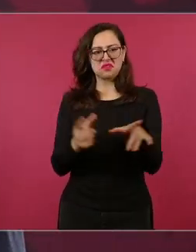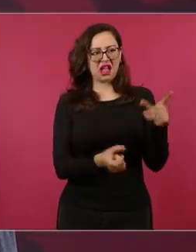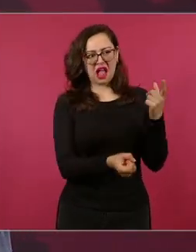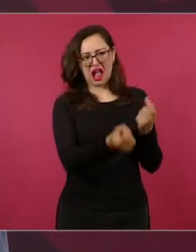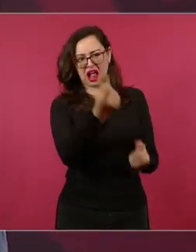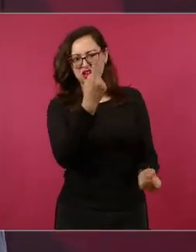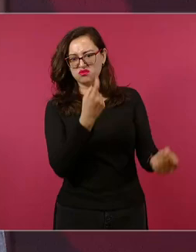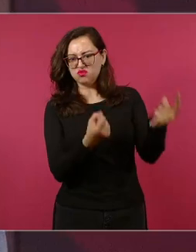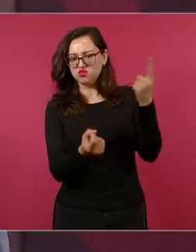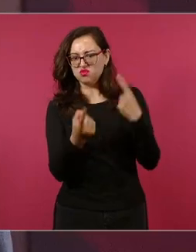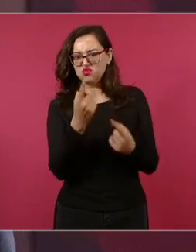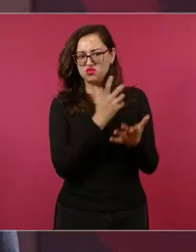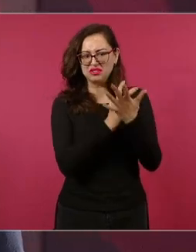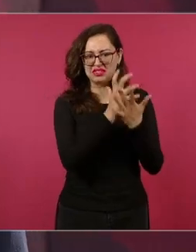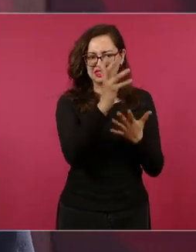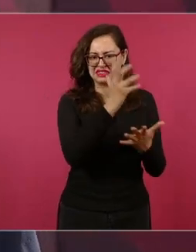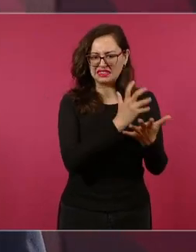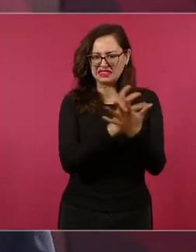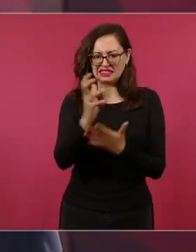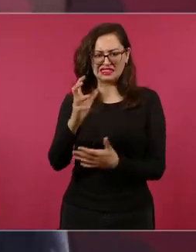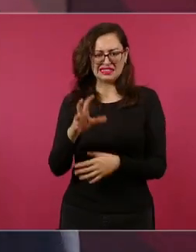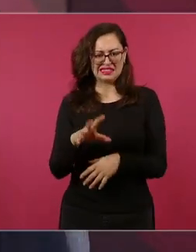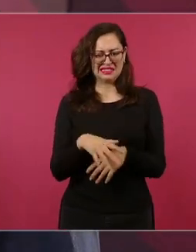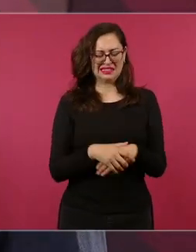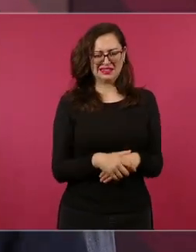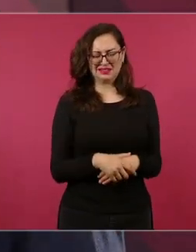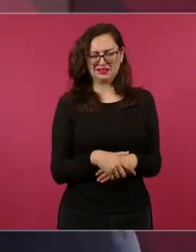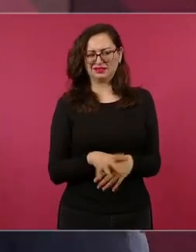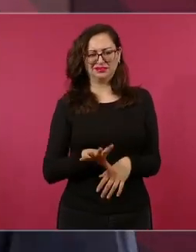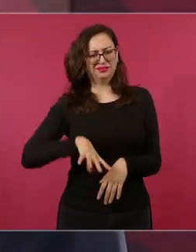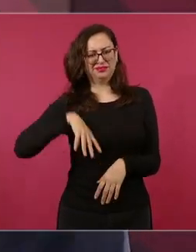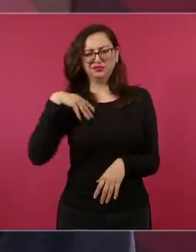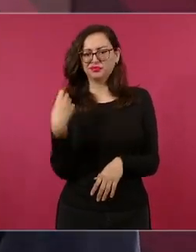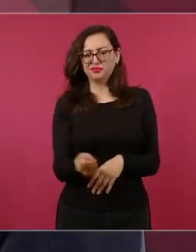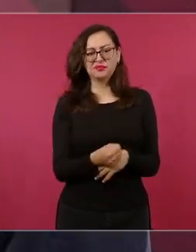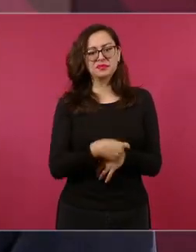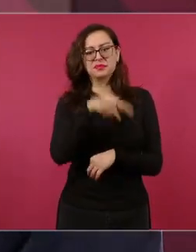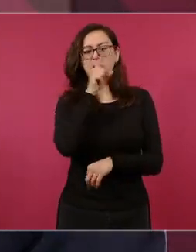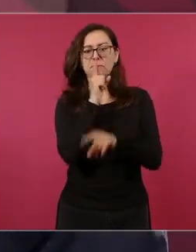muchas mentiras y se calumnia y todo pero